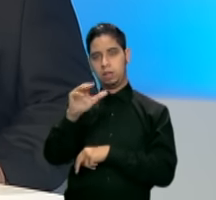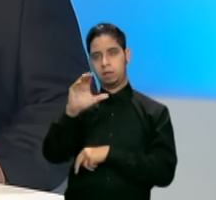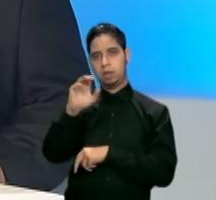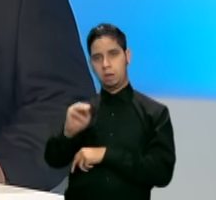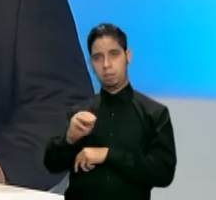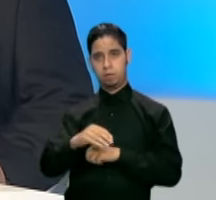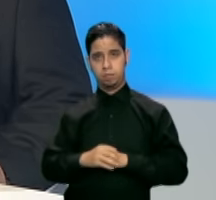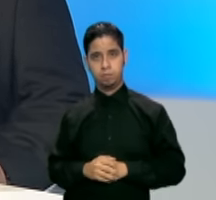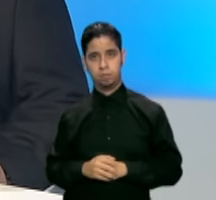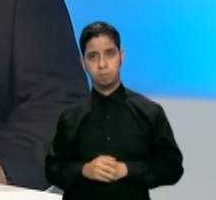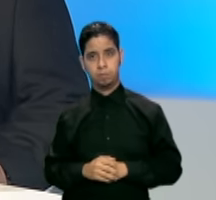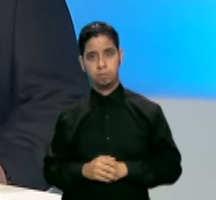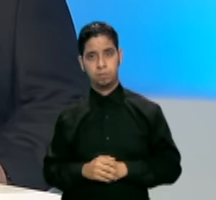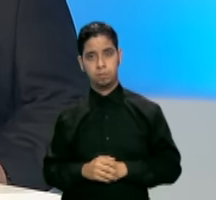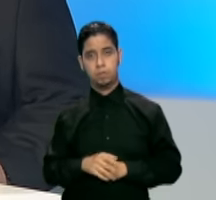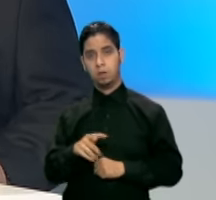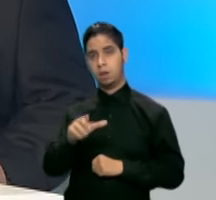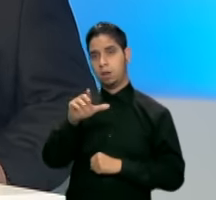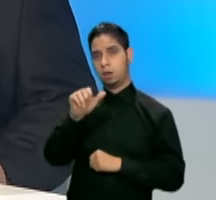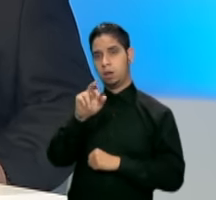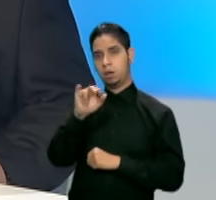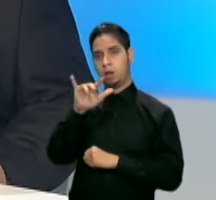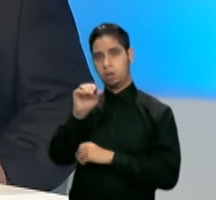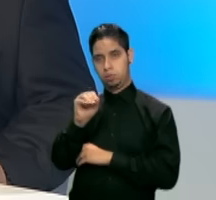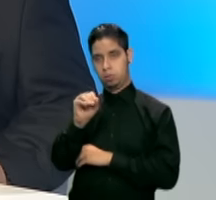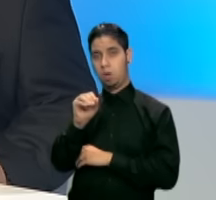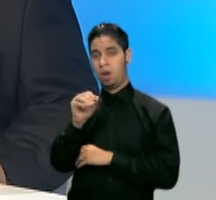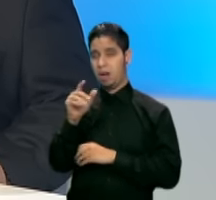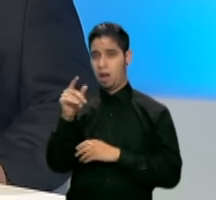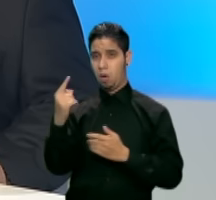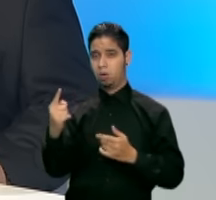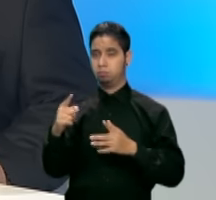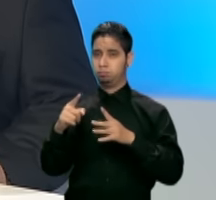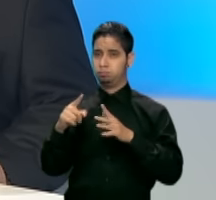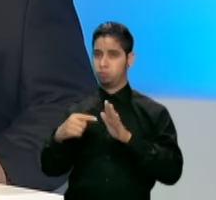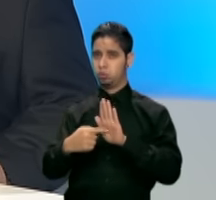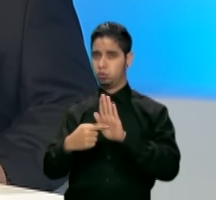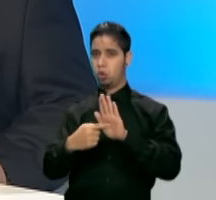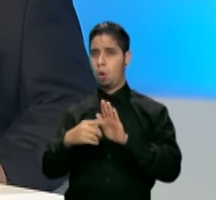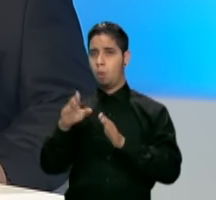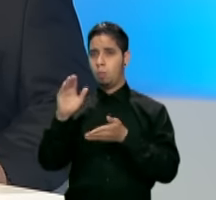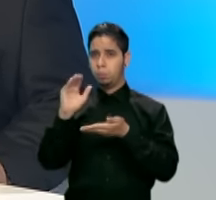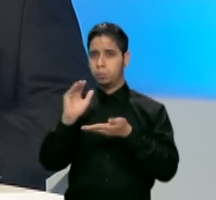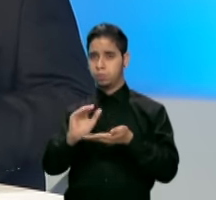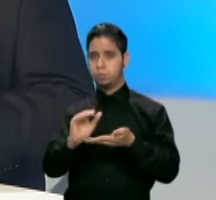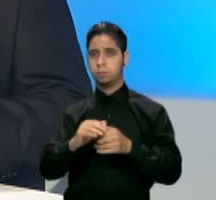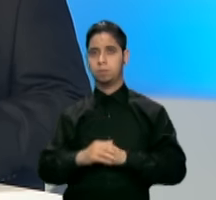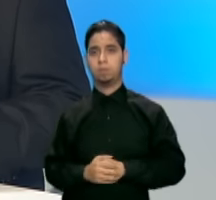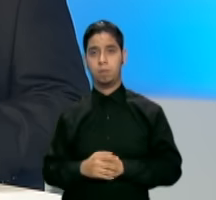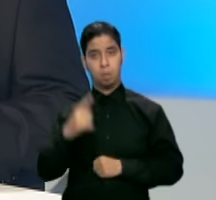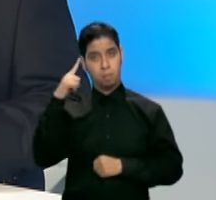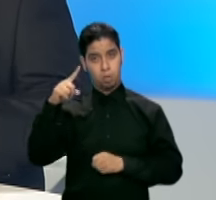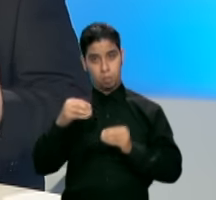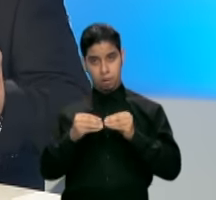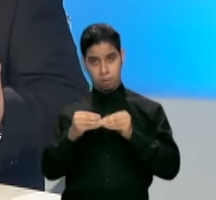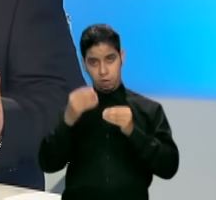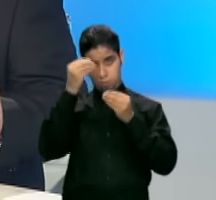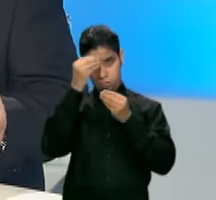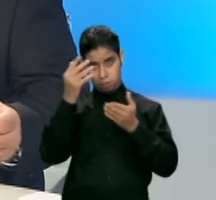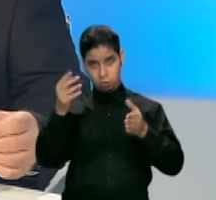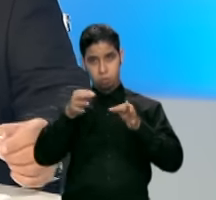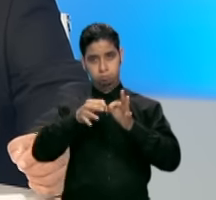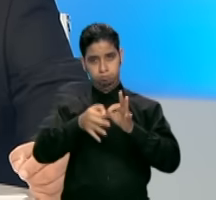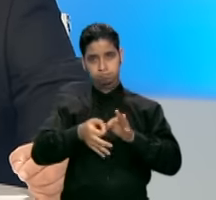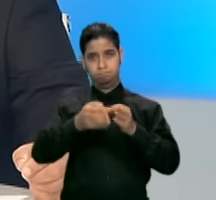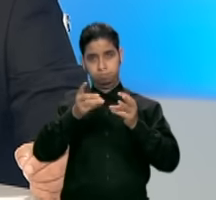Raizo por primera vez en semana y media mostró un leve descenso. Nuestra metróloga Suheili López Belén nos ofrece más información desde el